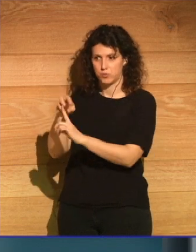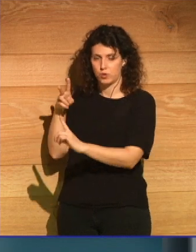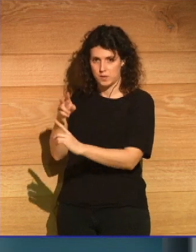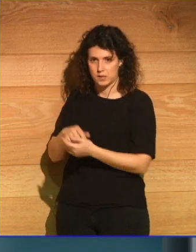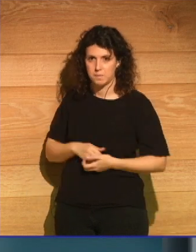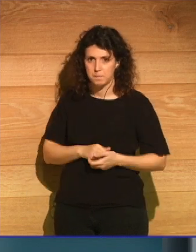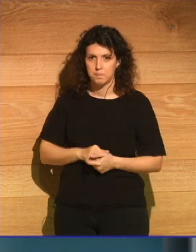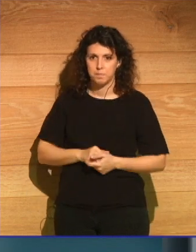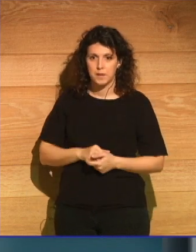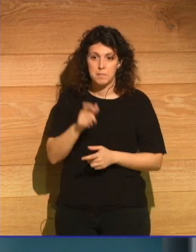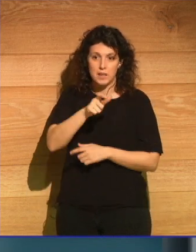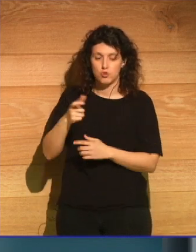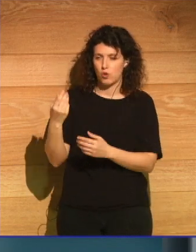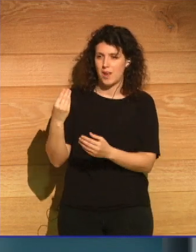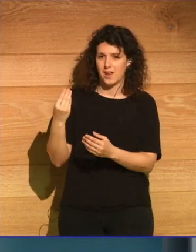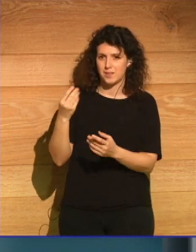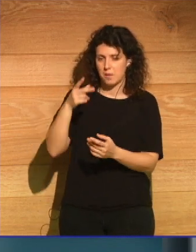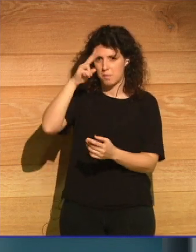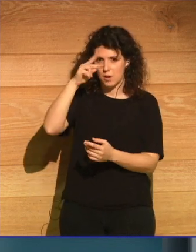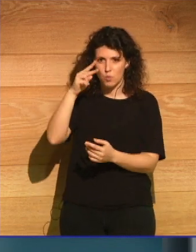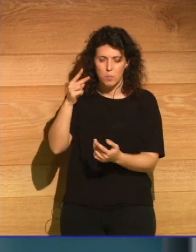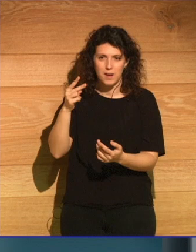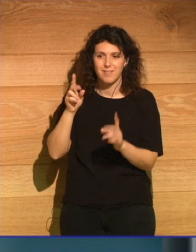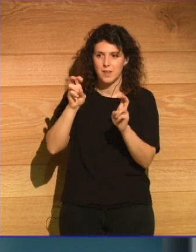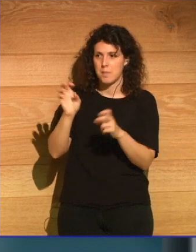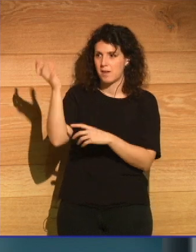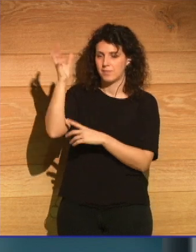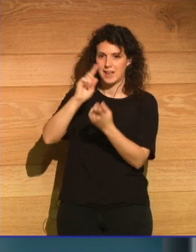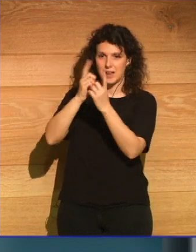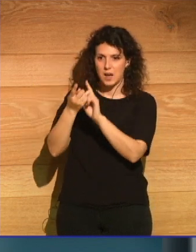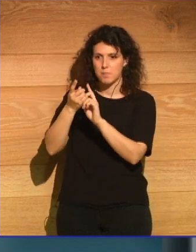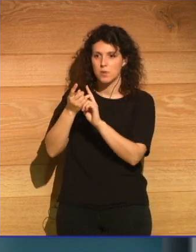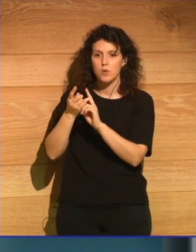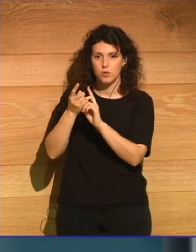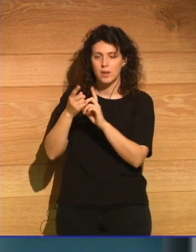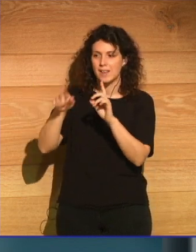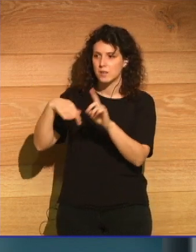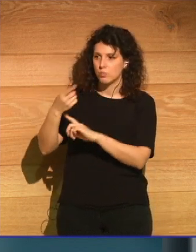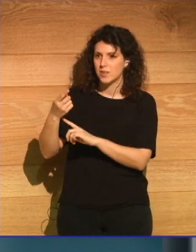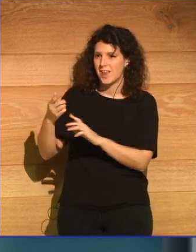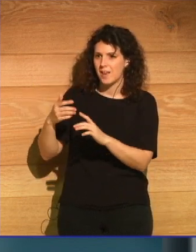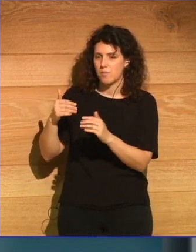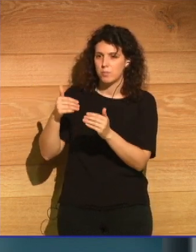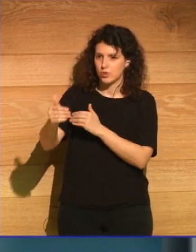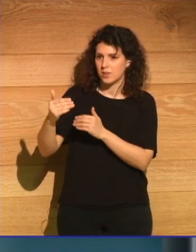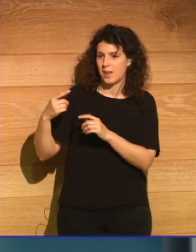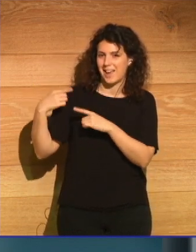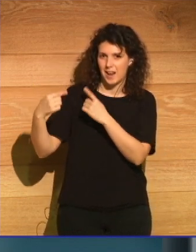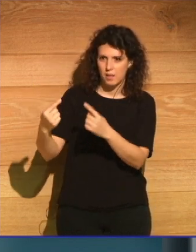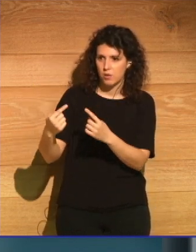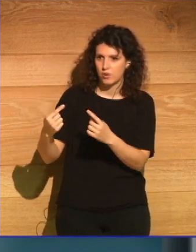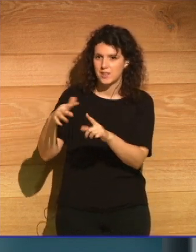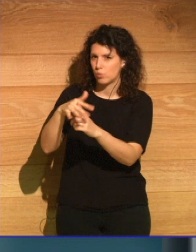Como mucha otra gente, empezó a preocupar el cambio climático y el legado que vamos a dejar para las generaciones venideras.